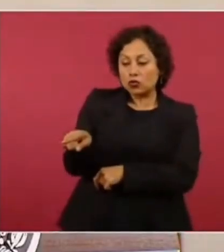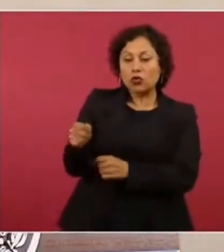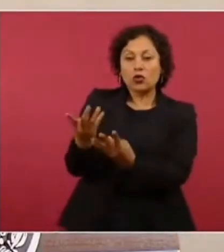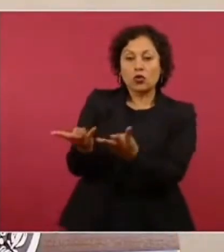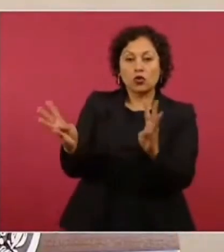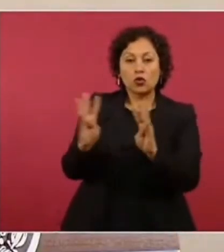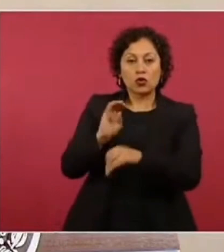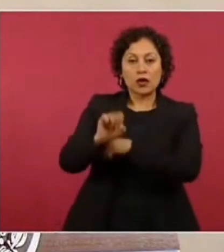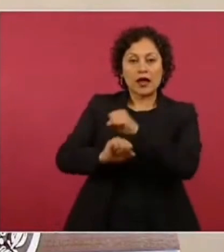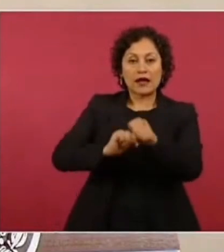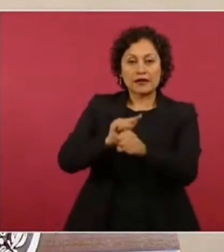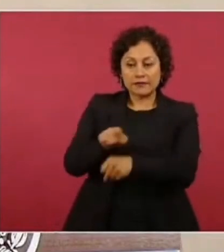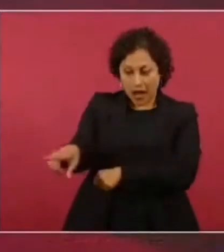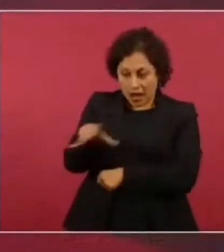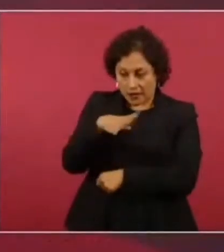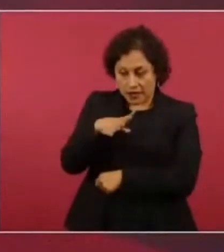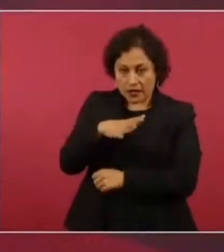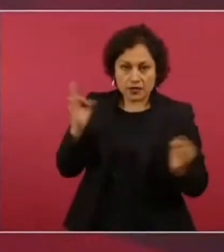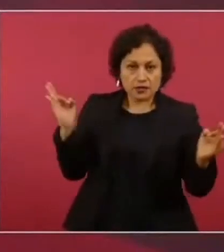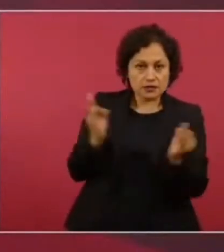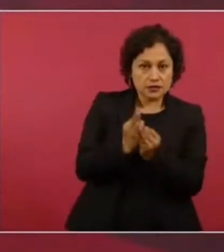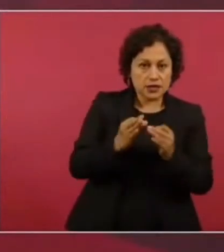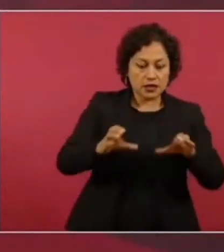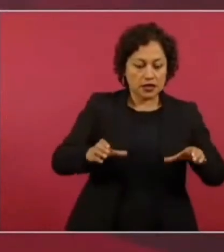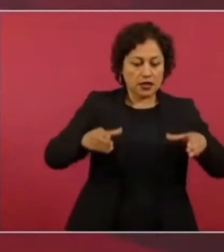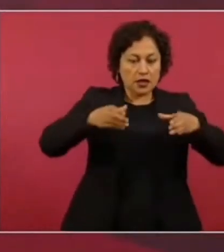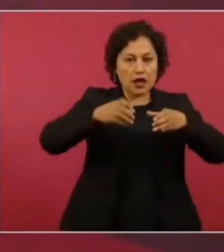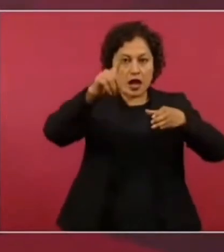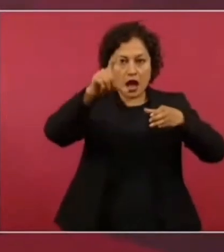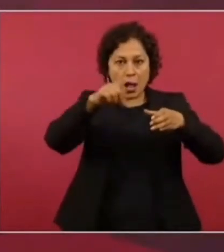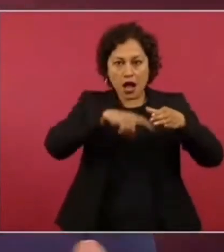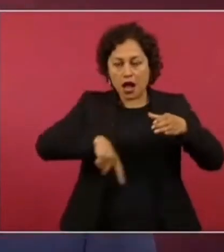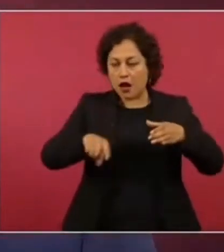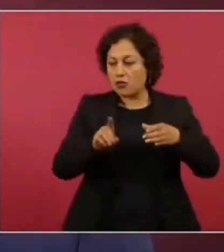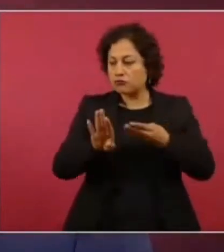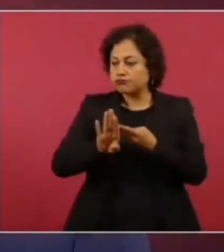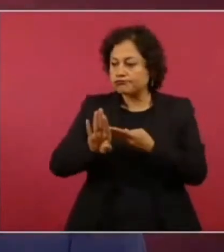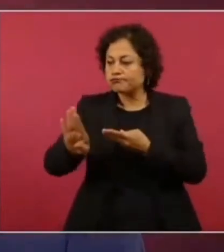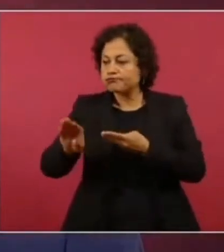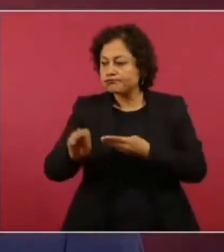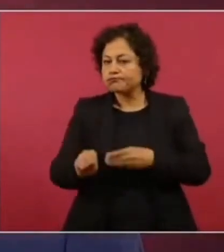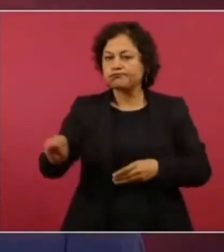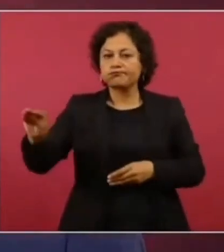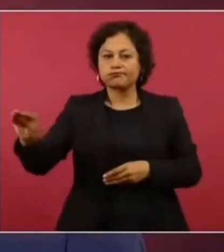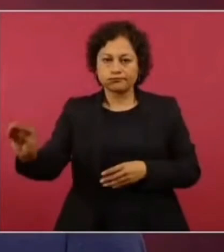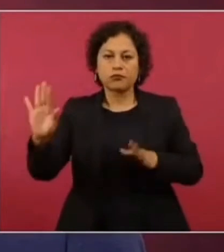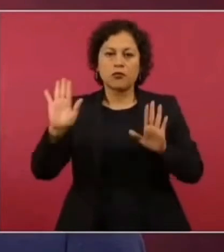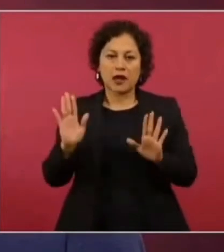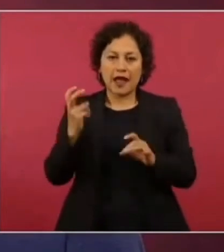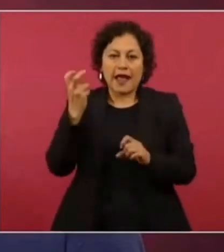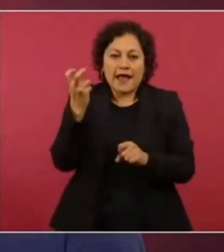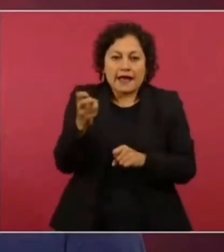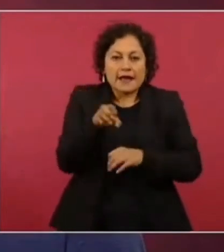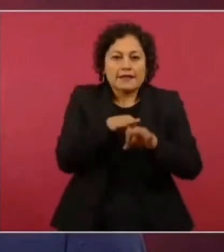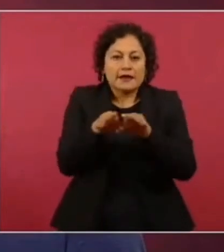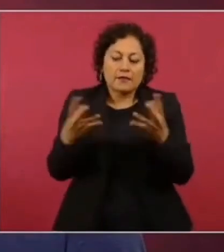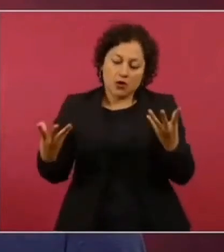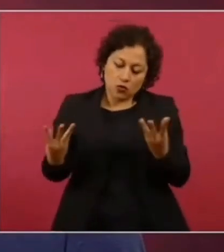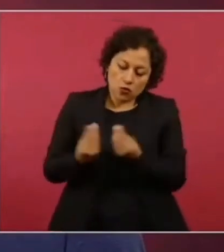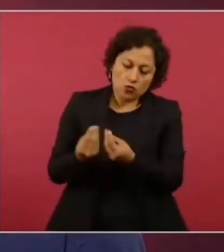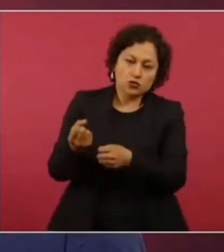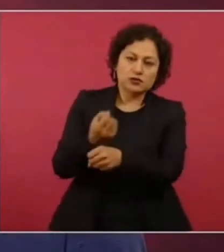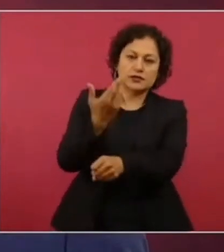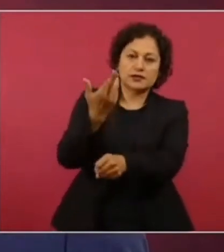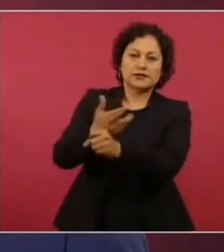anillos de cenotes, nuevas plantas de tratamientos, nuevas tecnologías. Todo es un trabajo coordinado que estamos haciendo con la Secretaría de